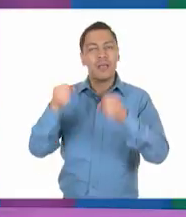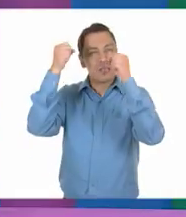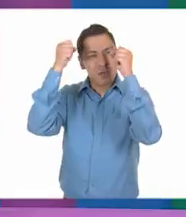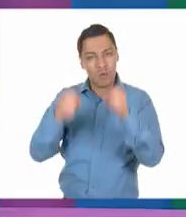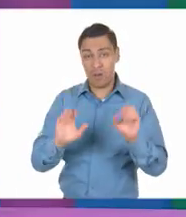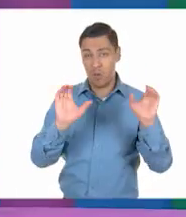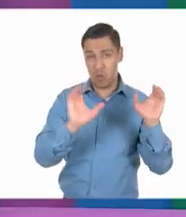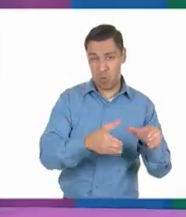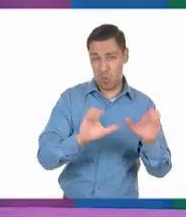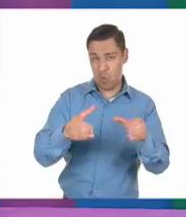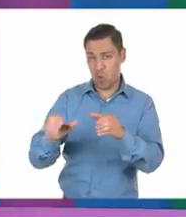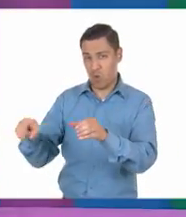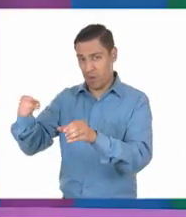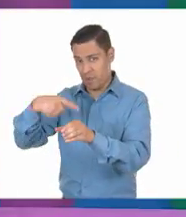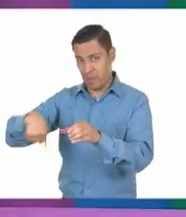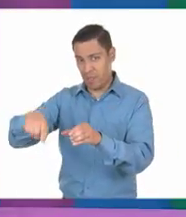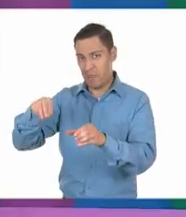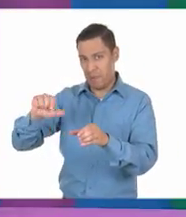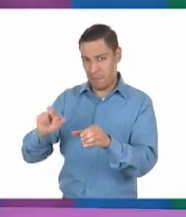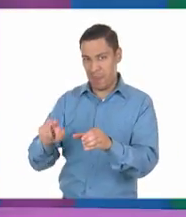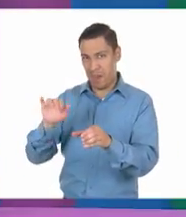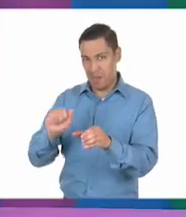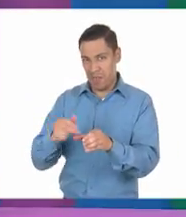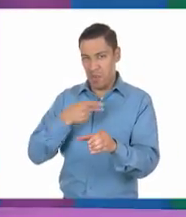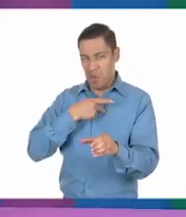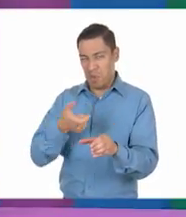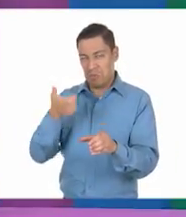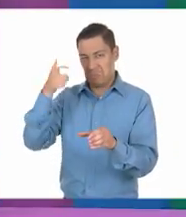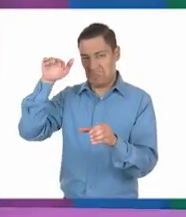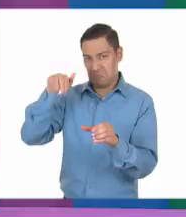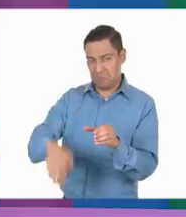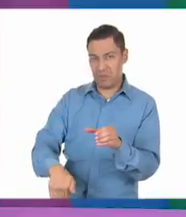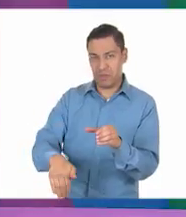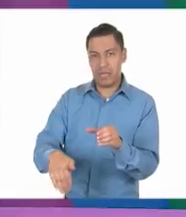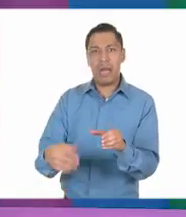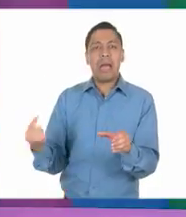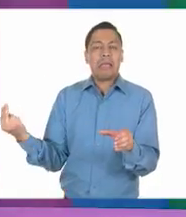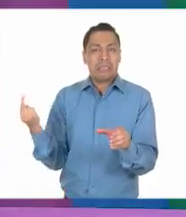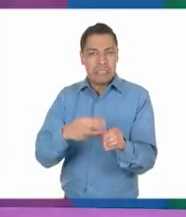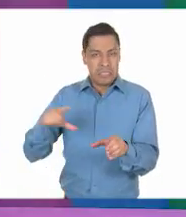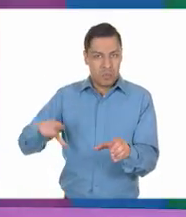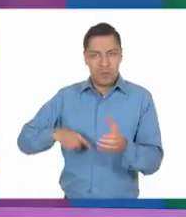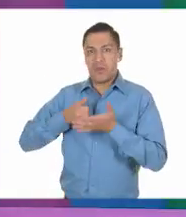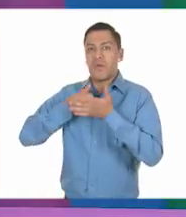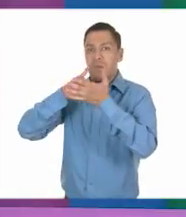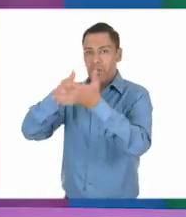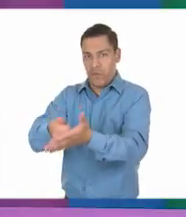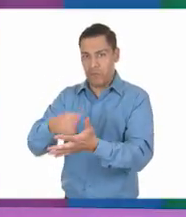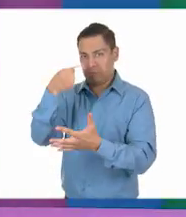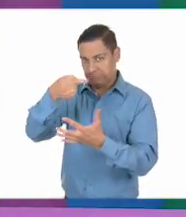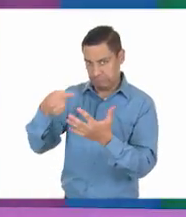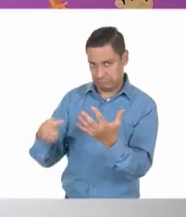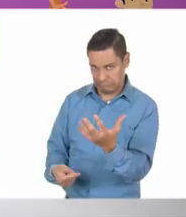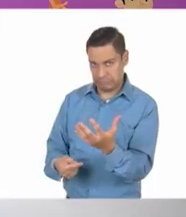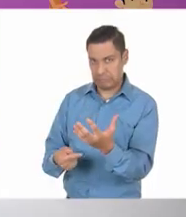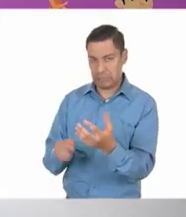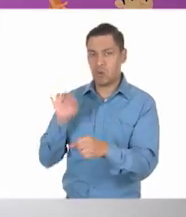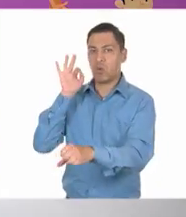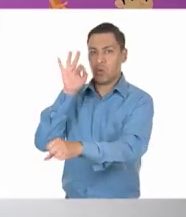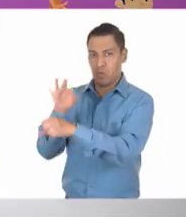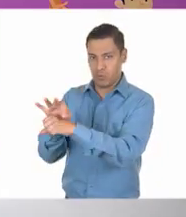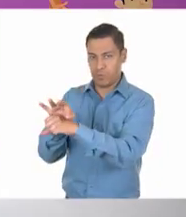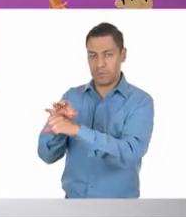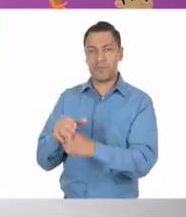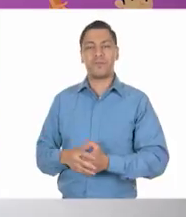en comunidades como en la que vive María existan todos los servicios necesarios para cubrir las necesidades de la población. ¡Ah! Exacto, Juan